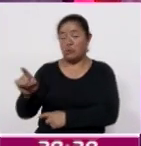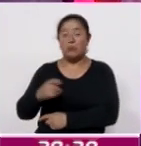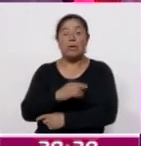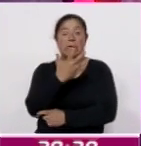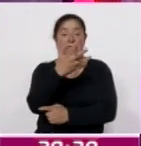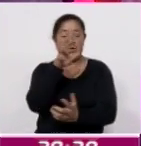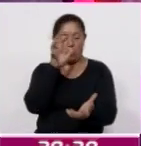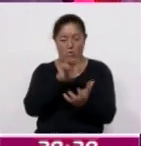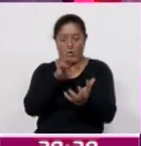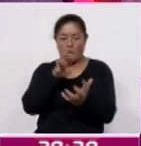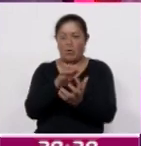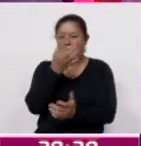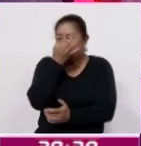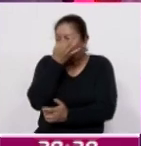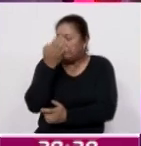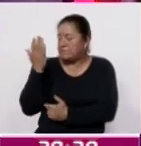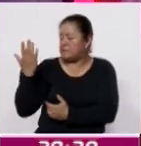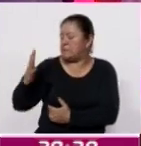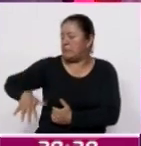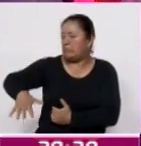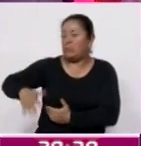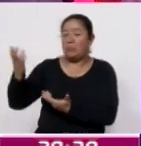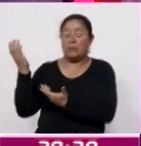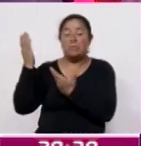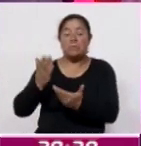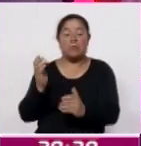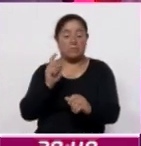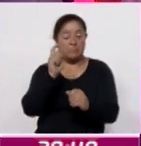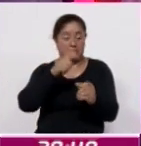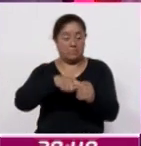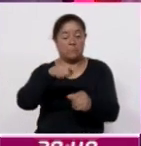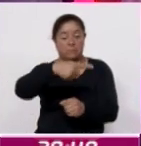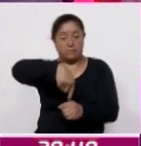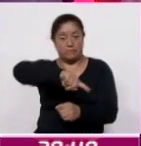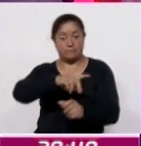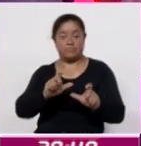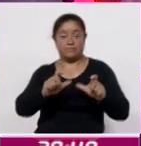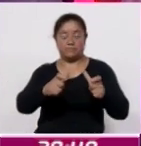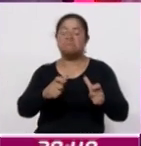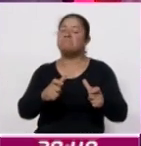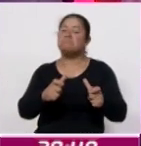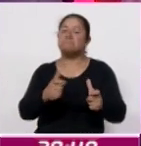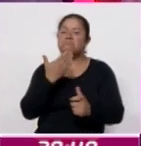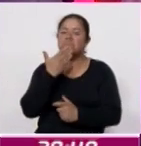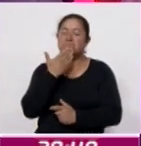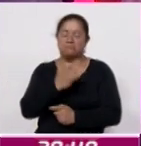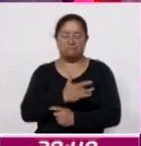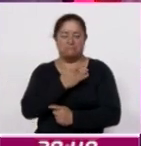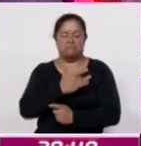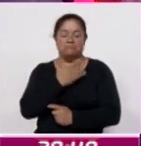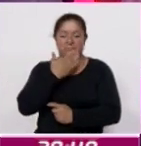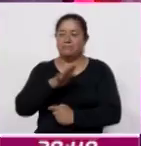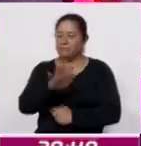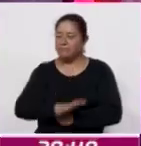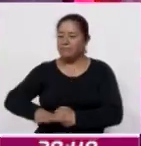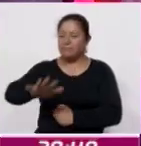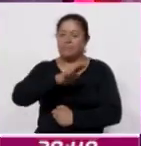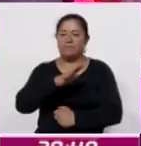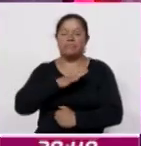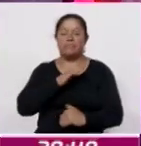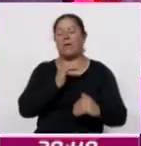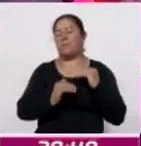cocodrilos que recientemente se sumaron a la fauna que resguarda este recinto se adaptan a su nuevo entorno de forma